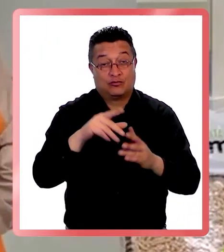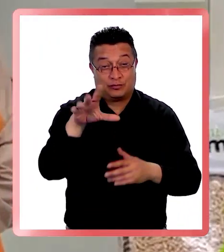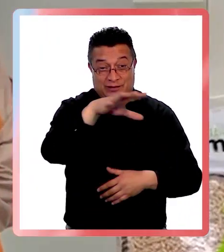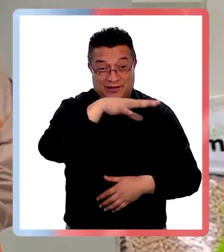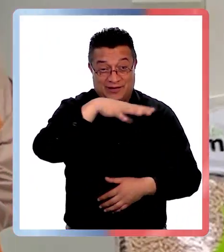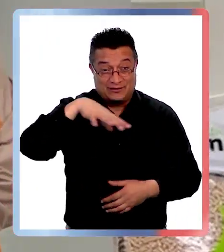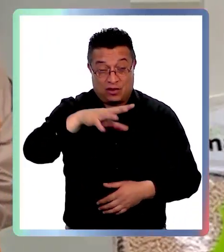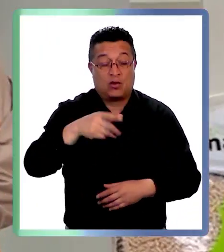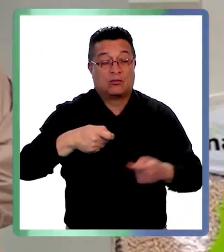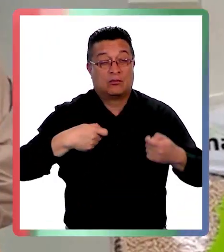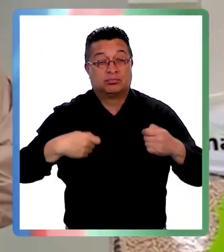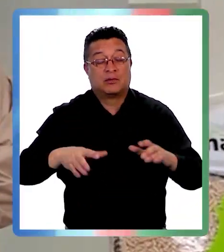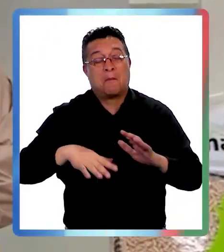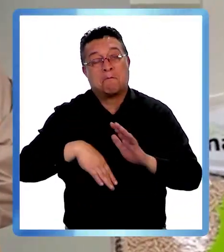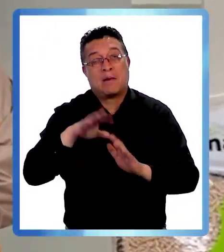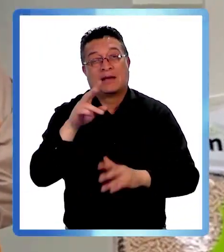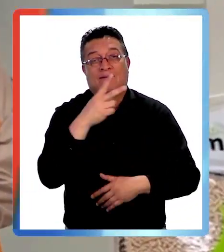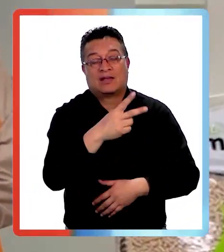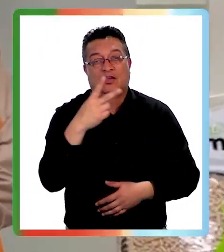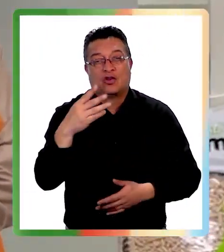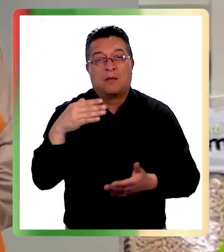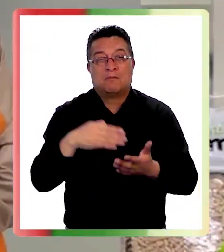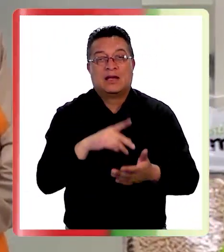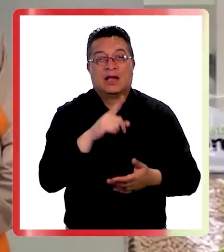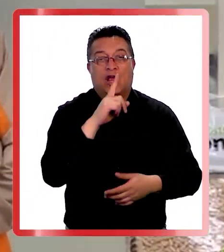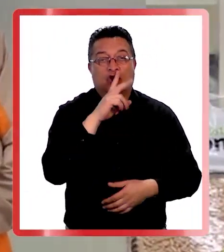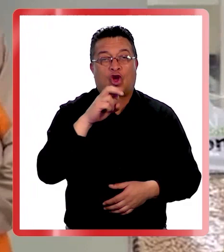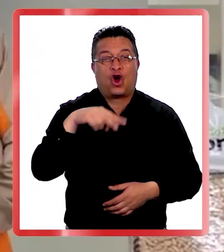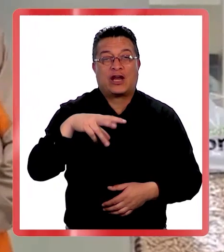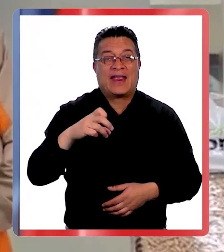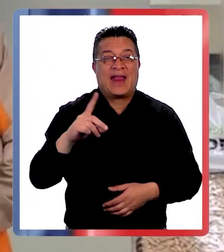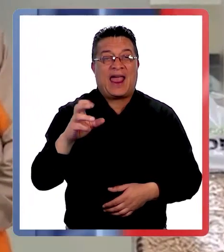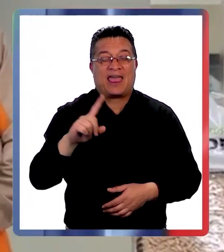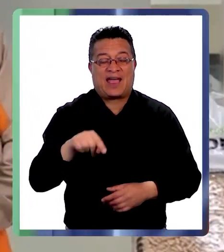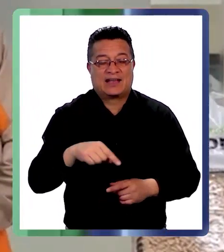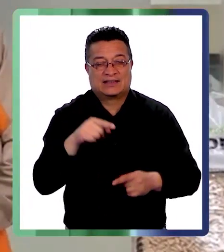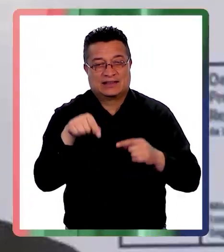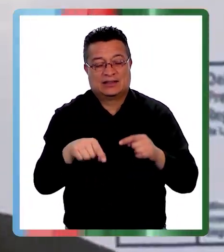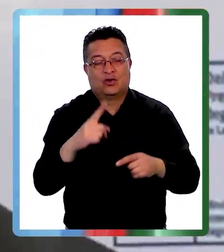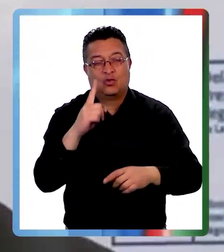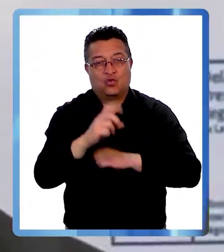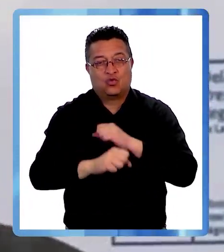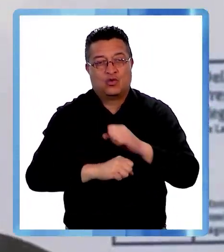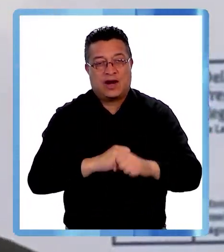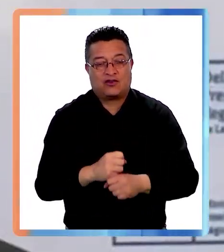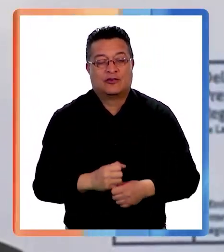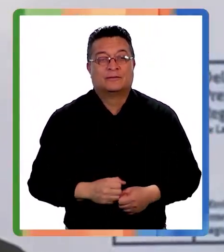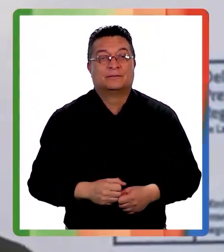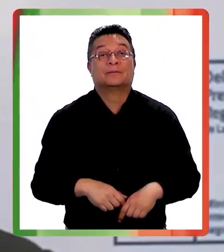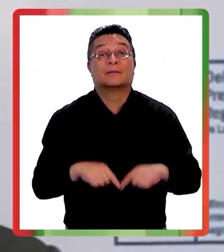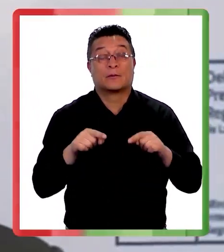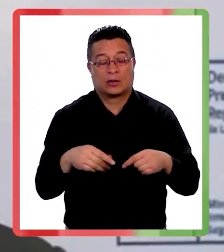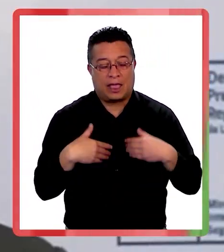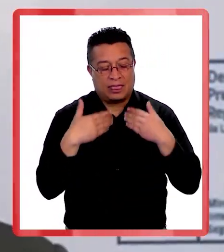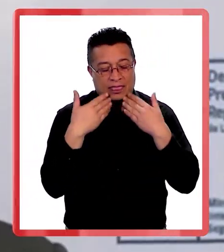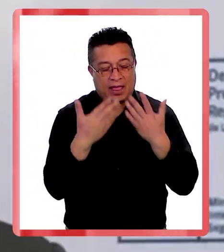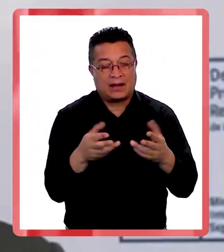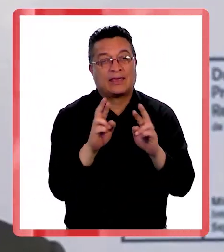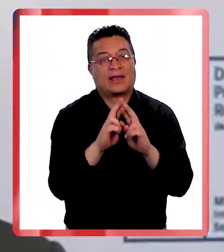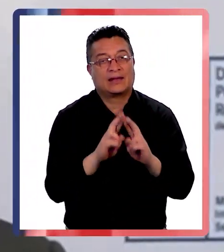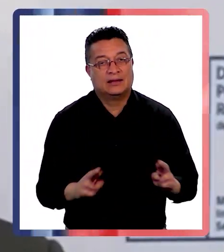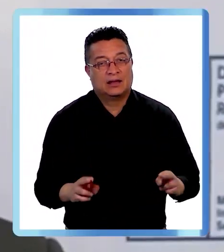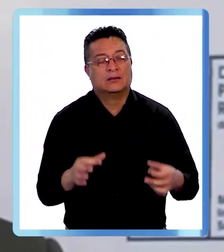Casas consumen en total más de 22 mil toneladas de pellets al año Nosotros queremos justamente entregar tranquilidad